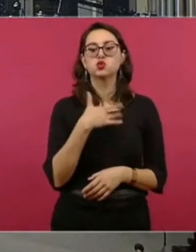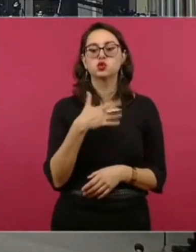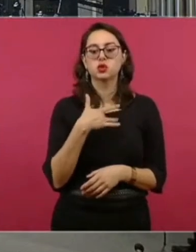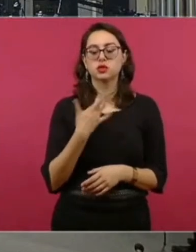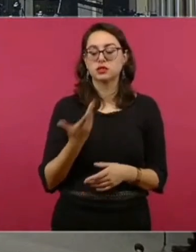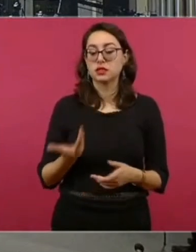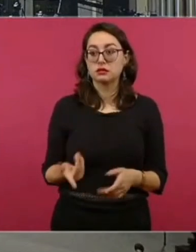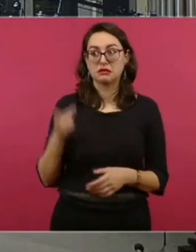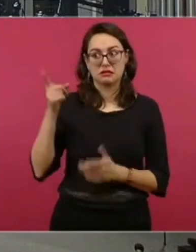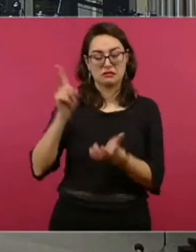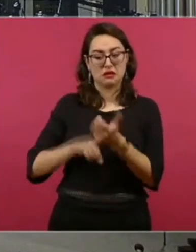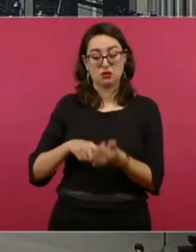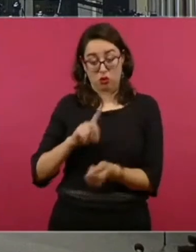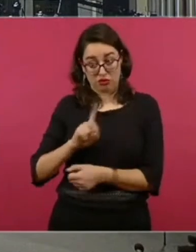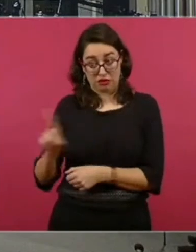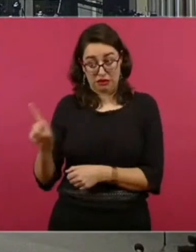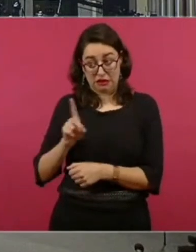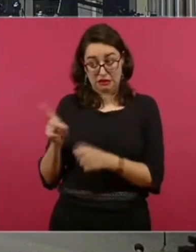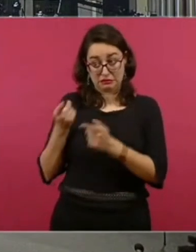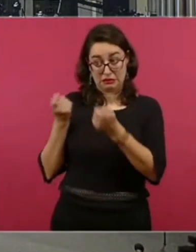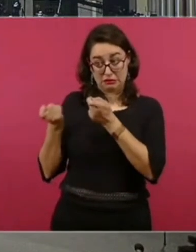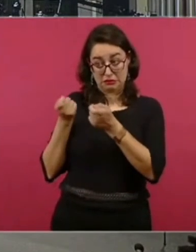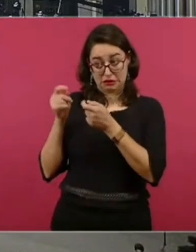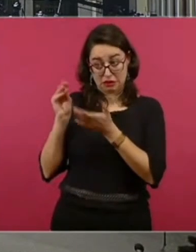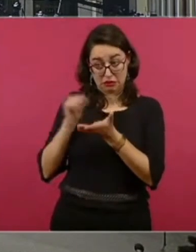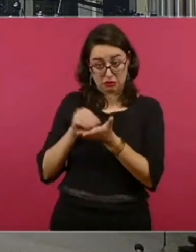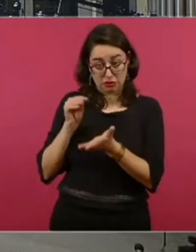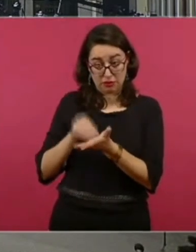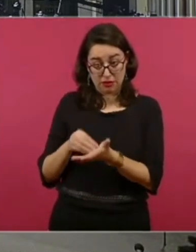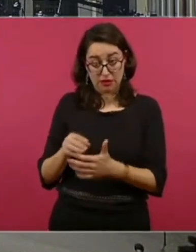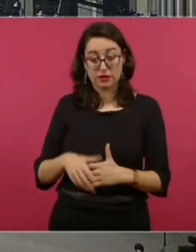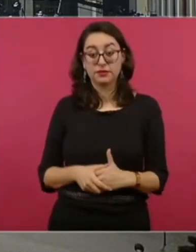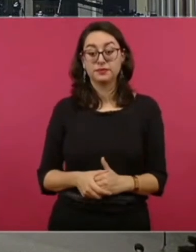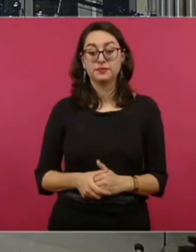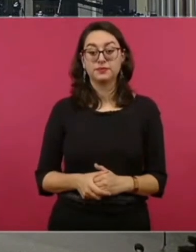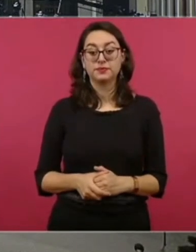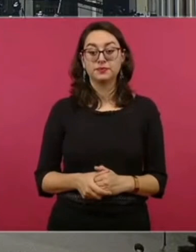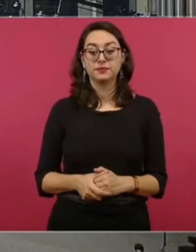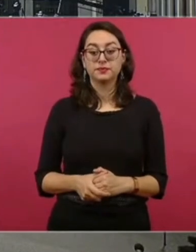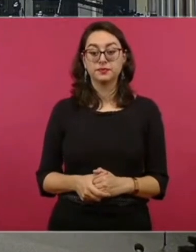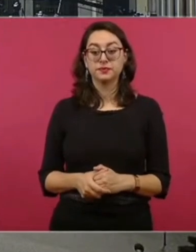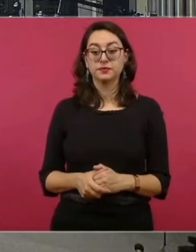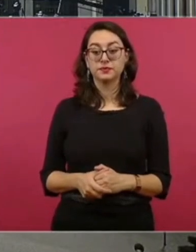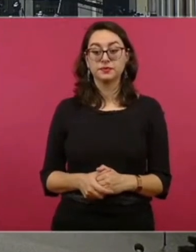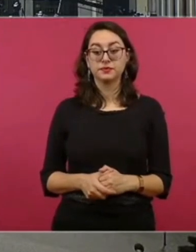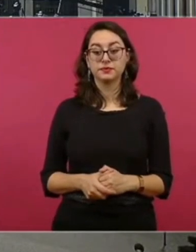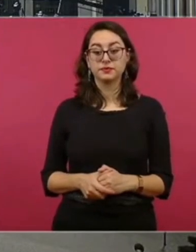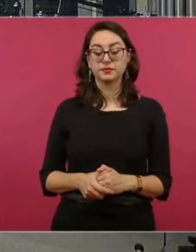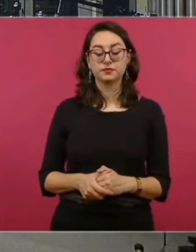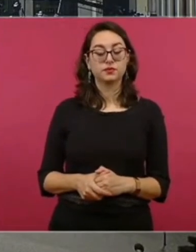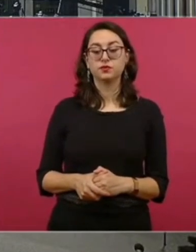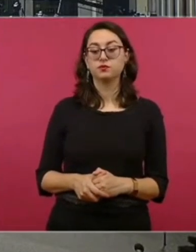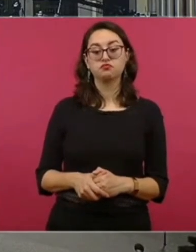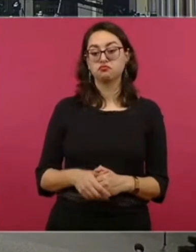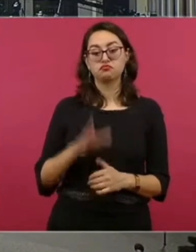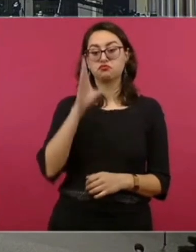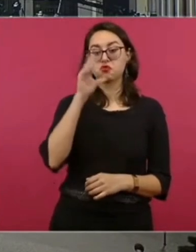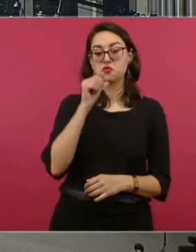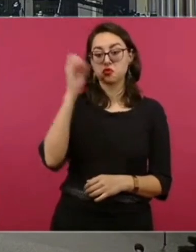UNAM durante el periodo neoliberal. Bueno, no debo meterme.